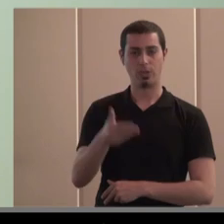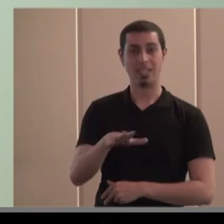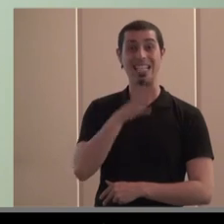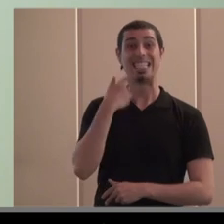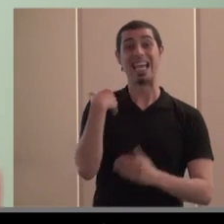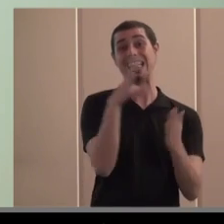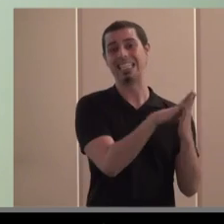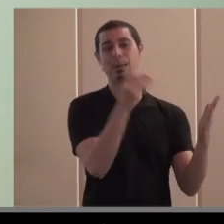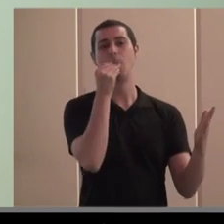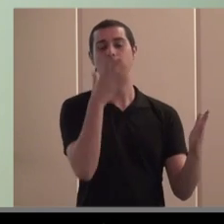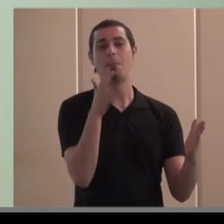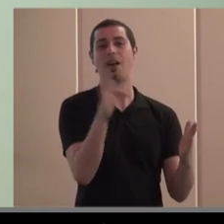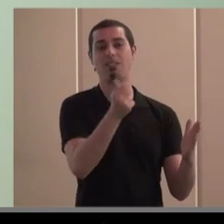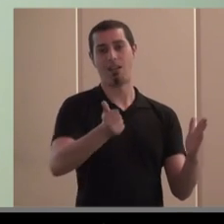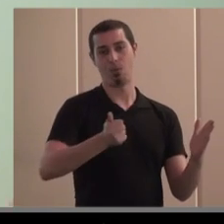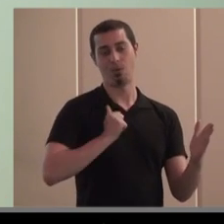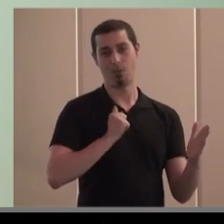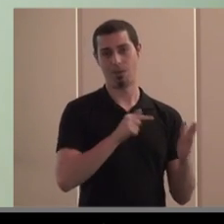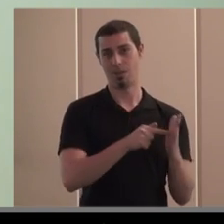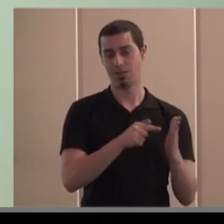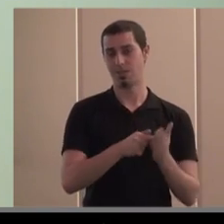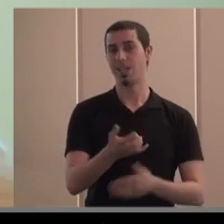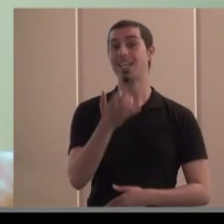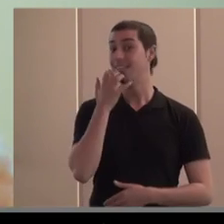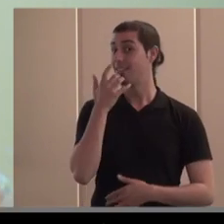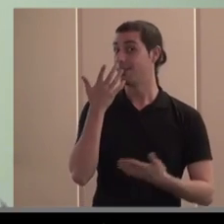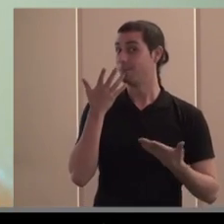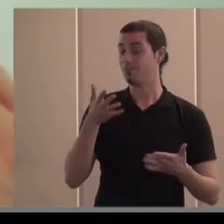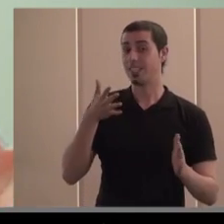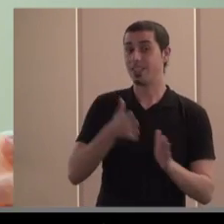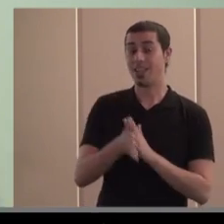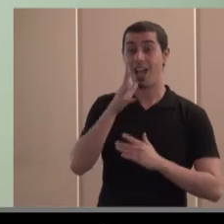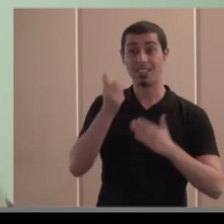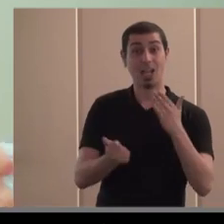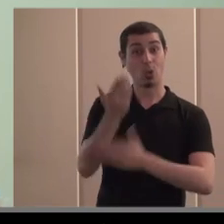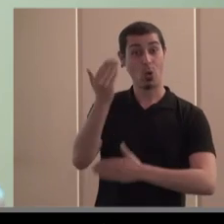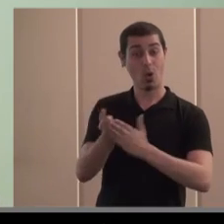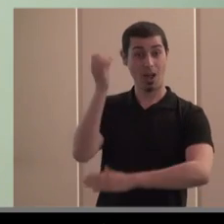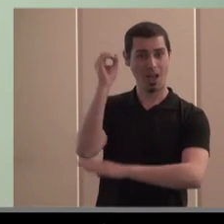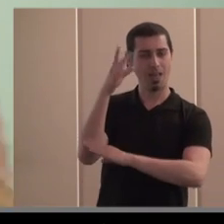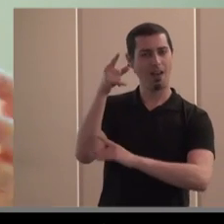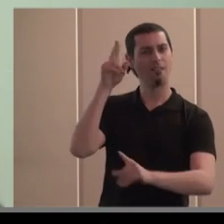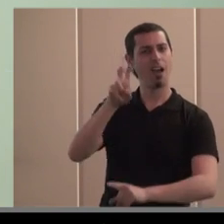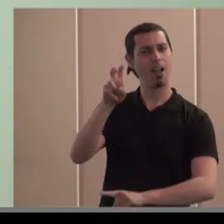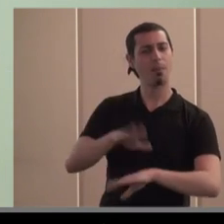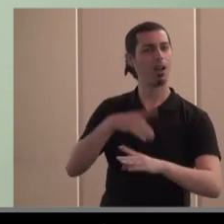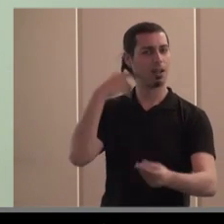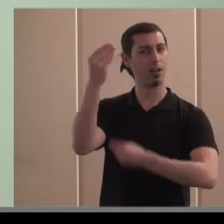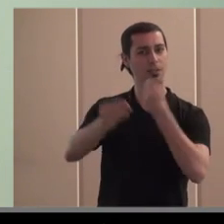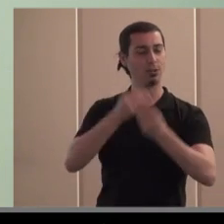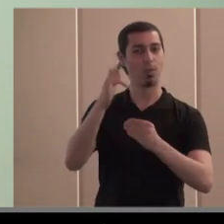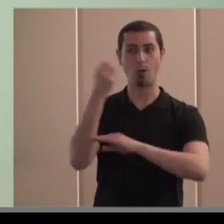interpretar y aprovechar es decir en este sentido pues esta jornada nos sirve de reflexión y de